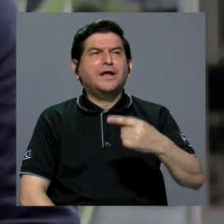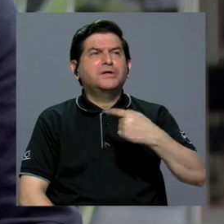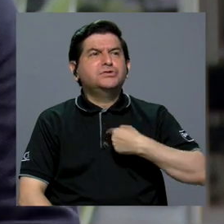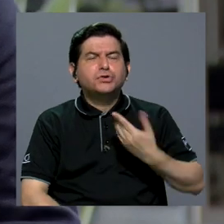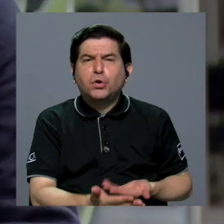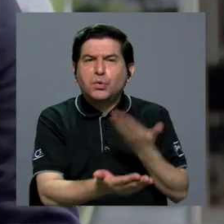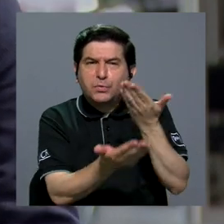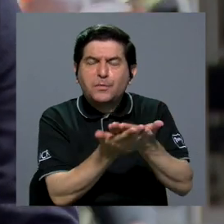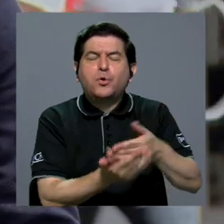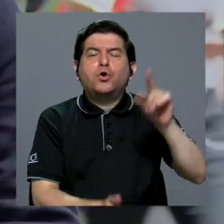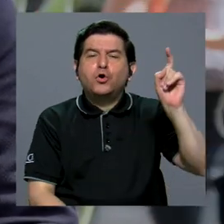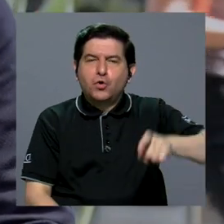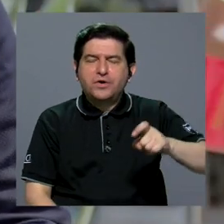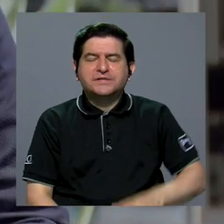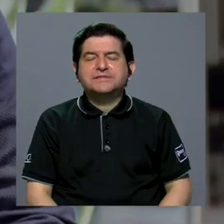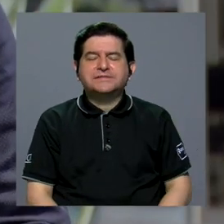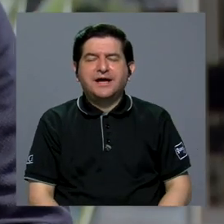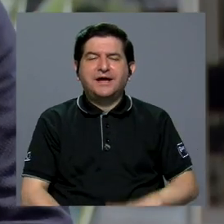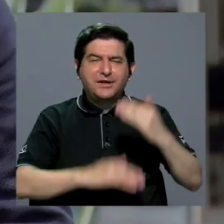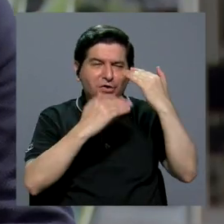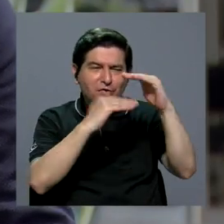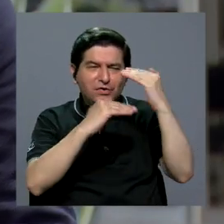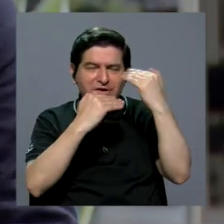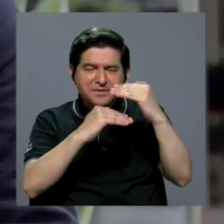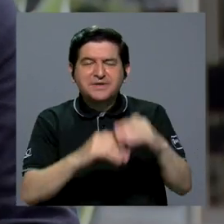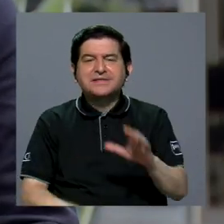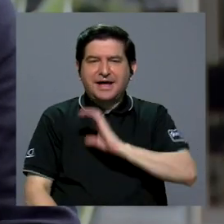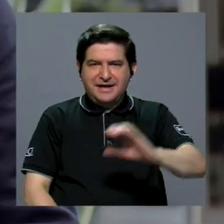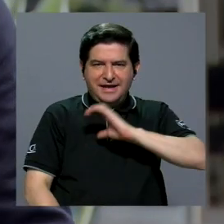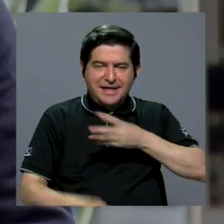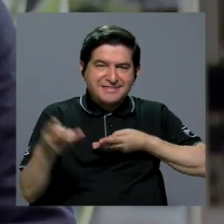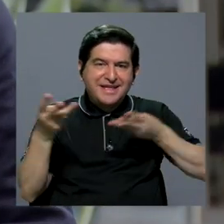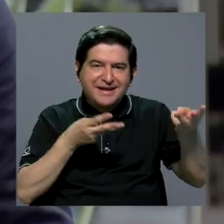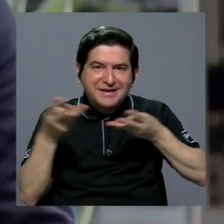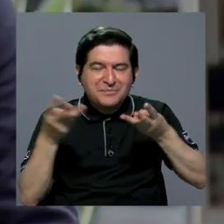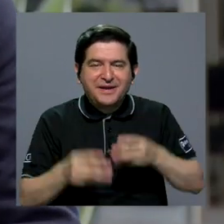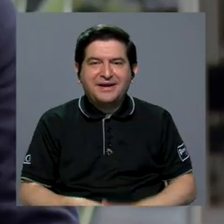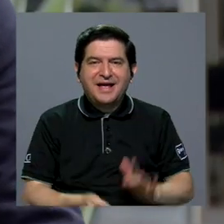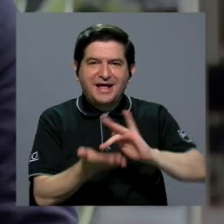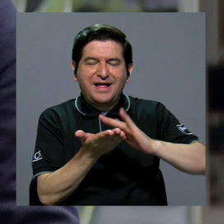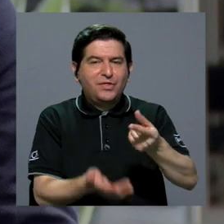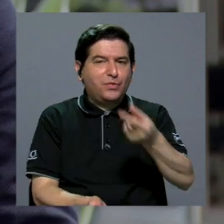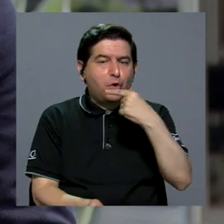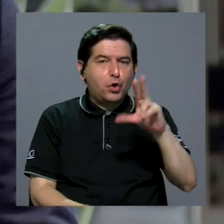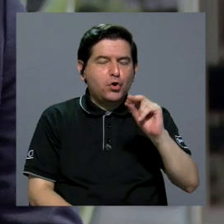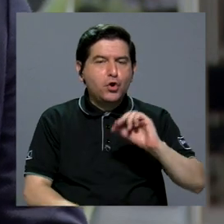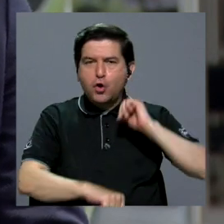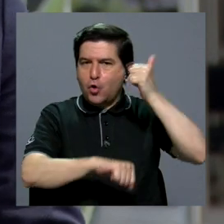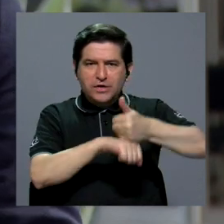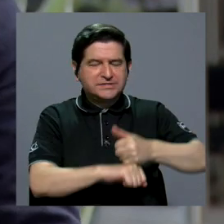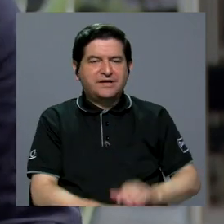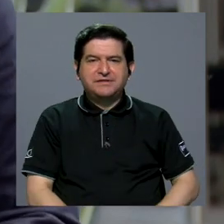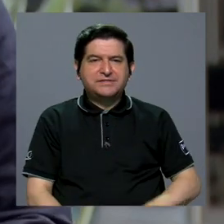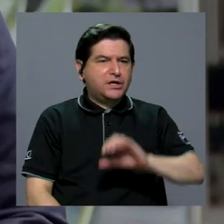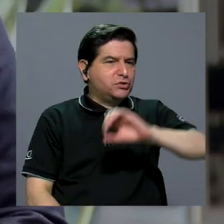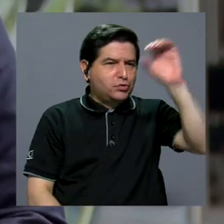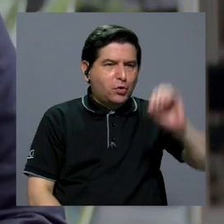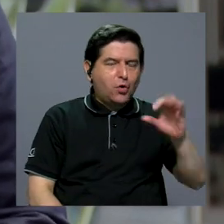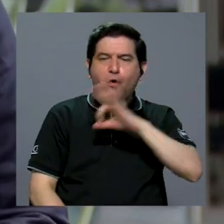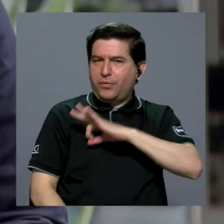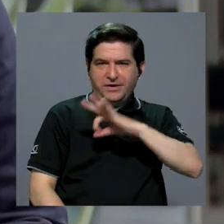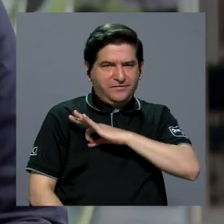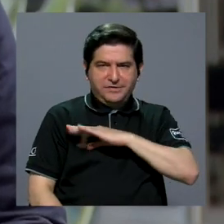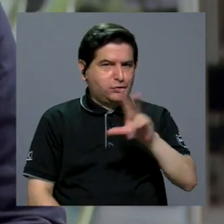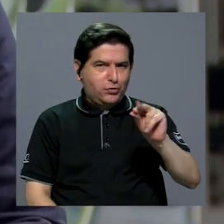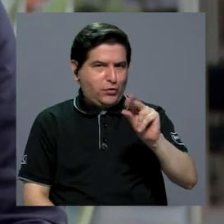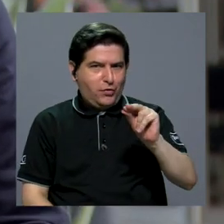planteo es que sí es necesario regular muchos aspectos del mercado de medicamentos, no necesariamente con fijación de tasas y márgenes,